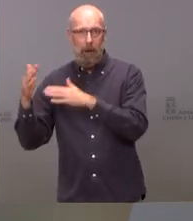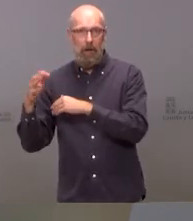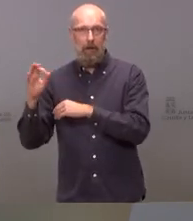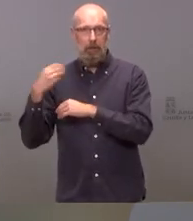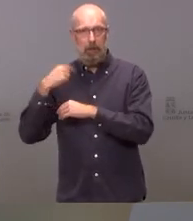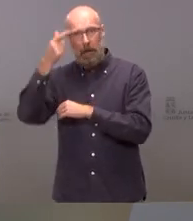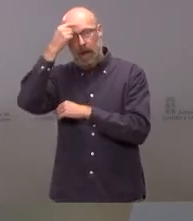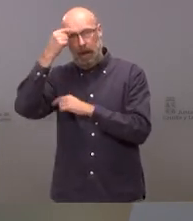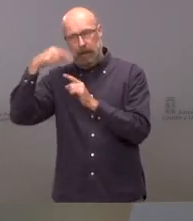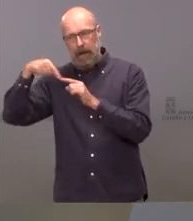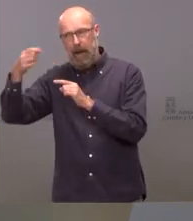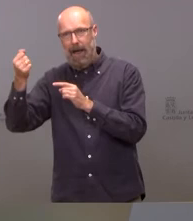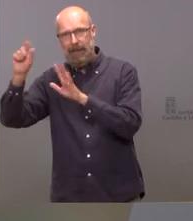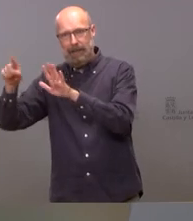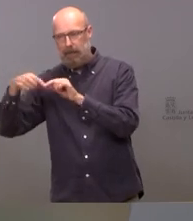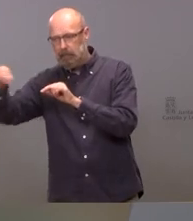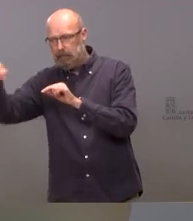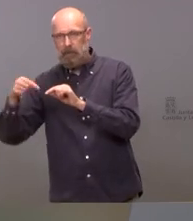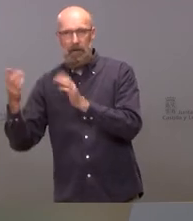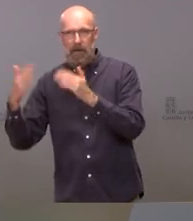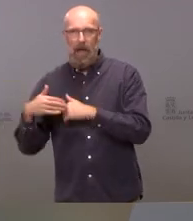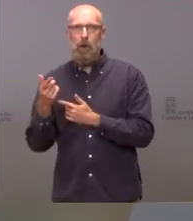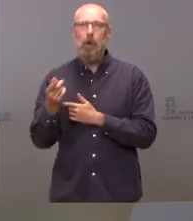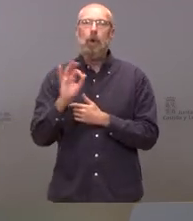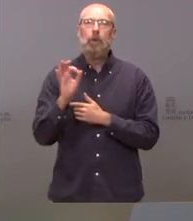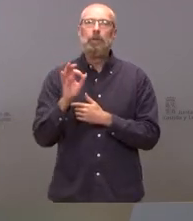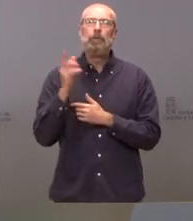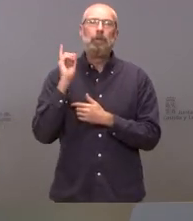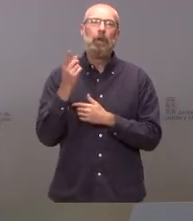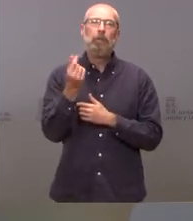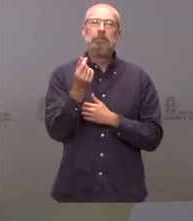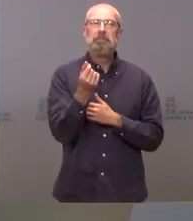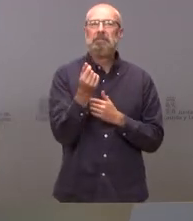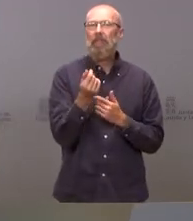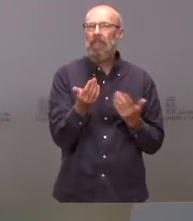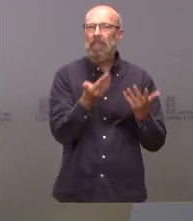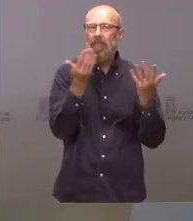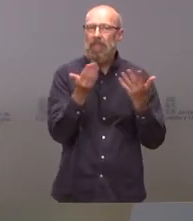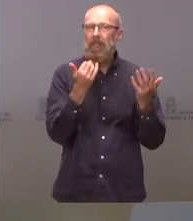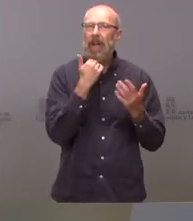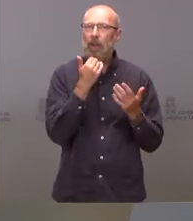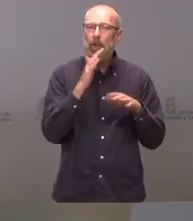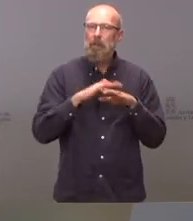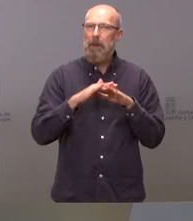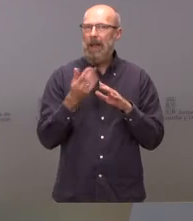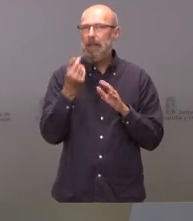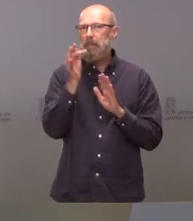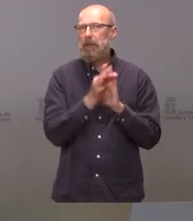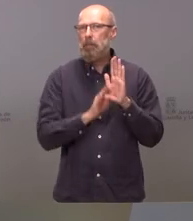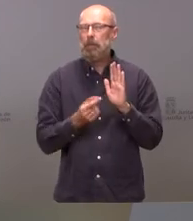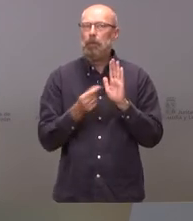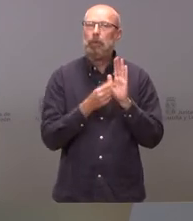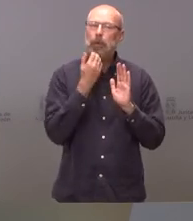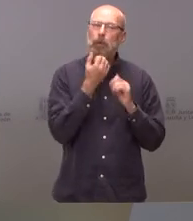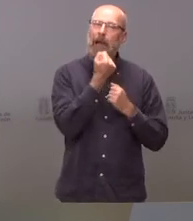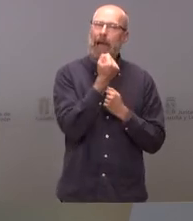en su unión con la A6 no encontramos nada nada más que cantidades testimoniales 100.000 euros para seguir costando en el presupuesto la A60